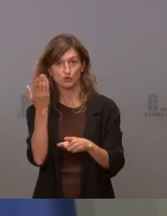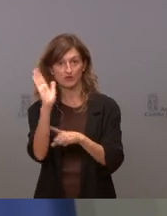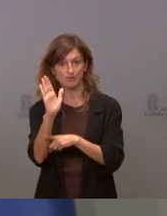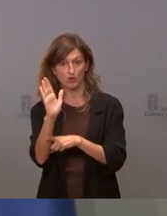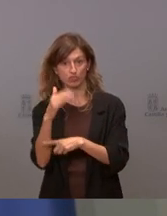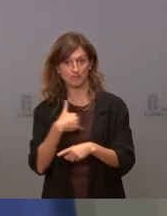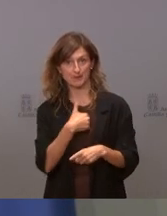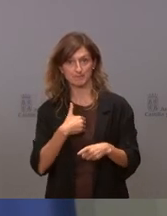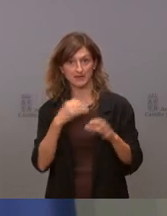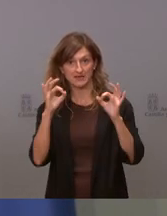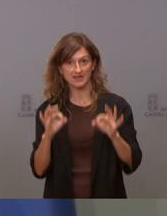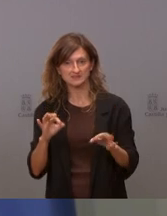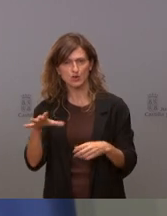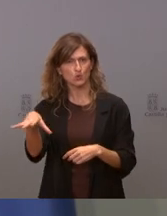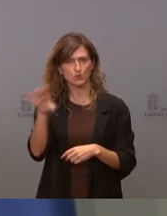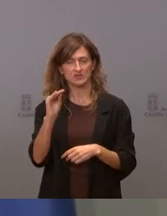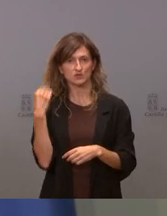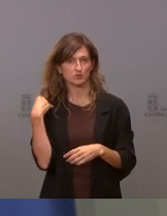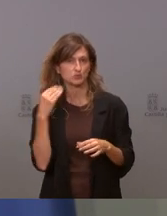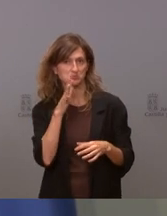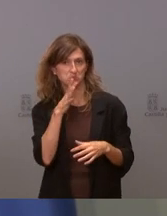acabo de entender muy bien el sentido de esa pregunta.